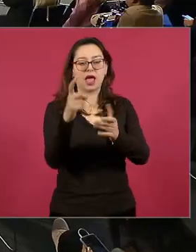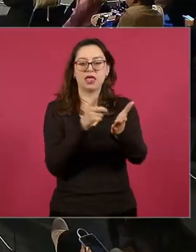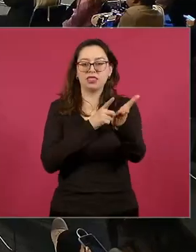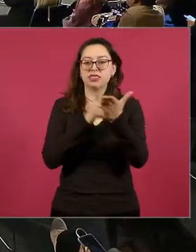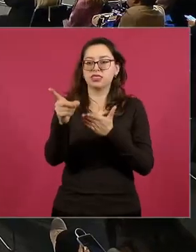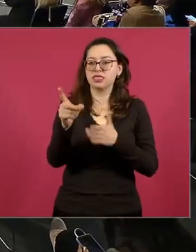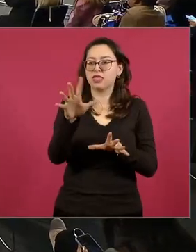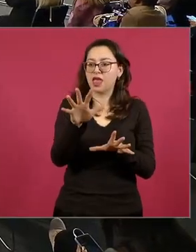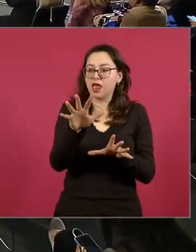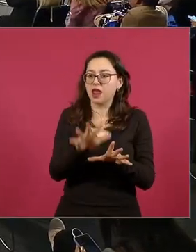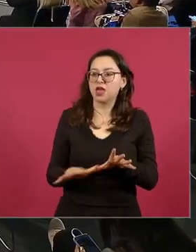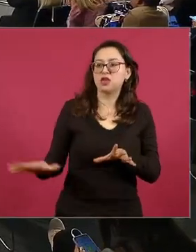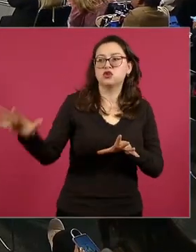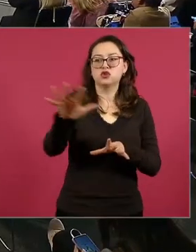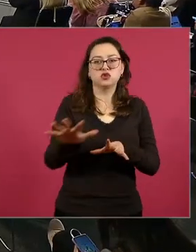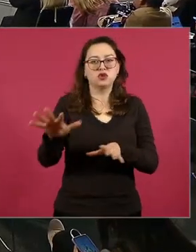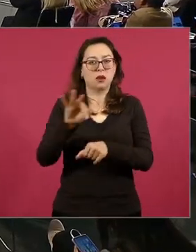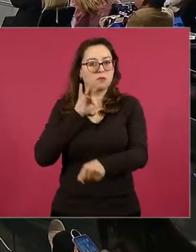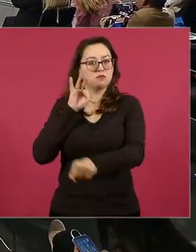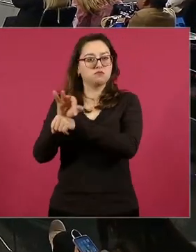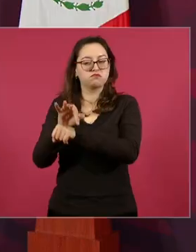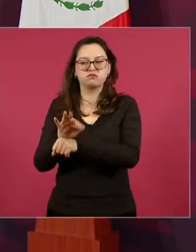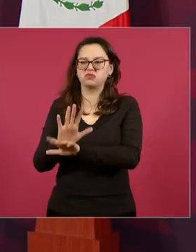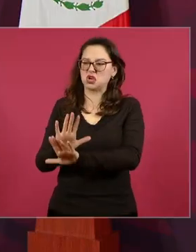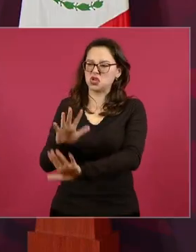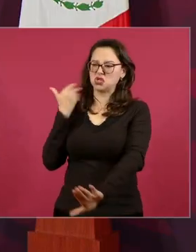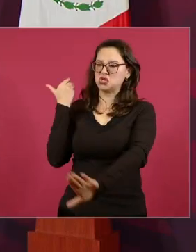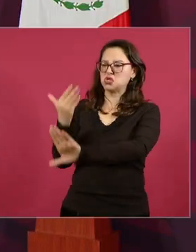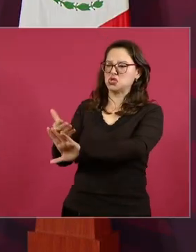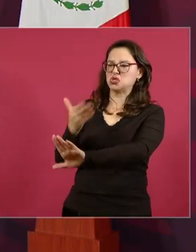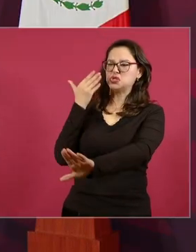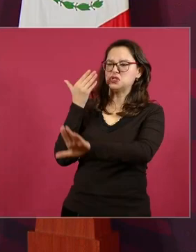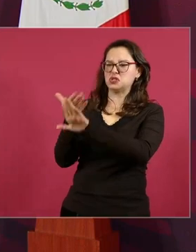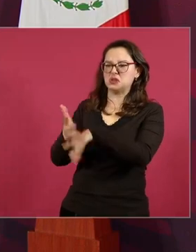la mano dura la represión